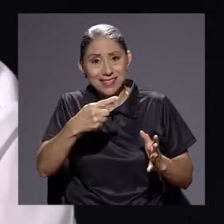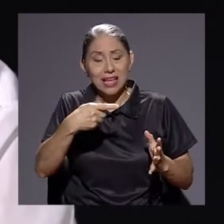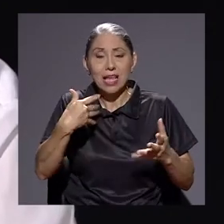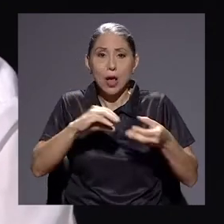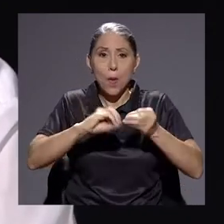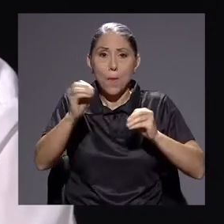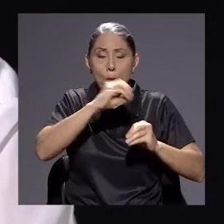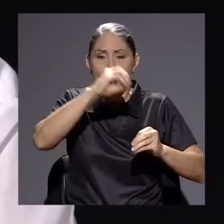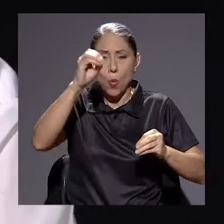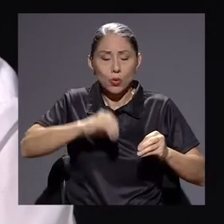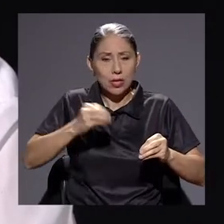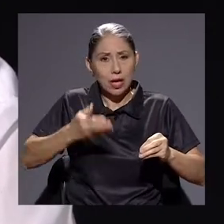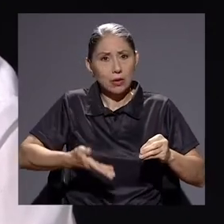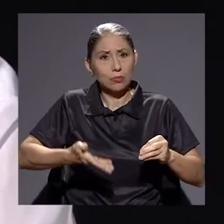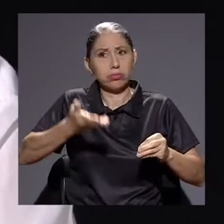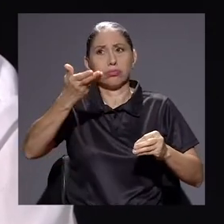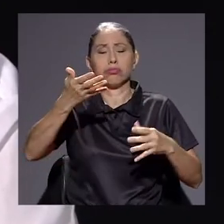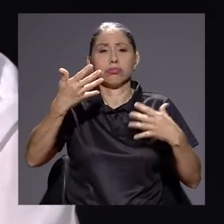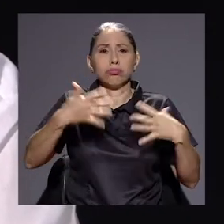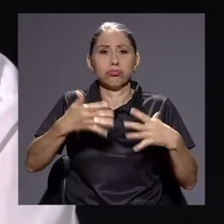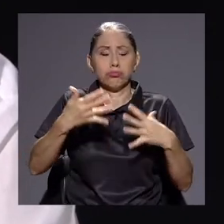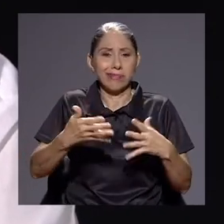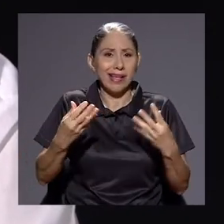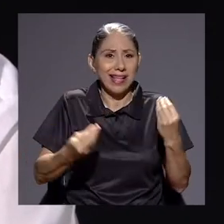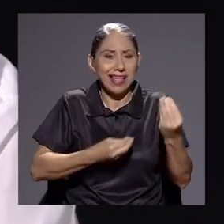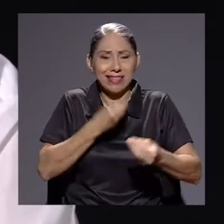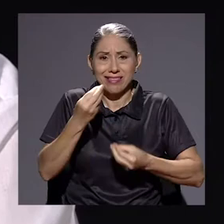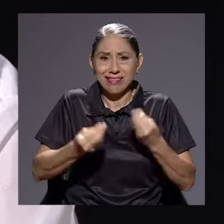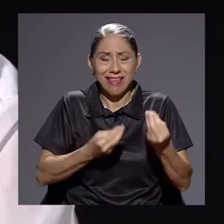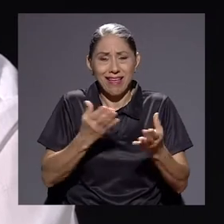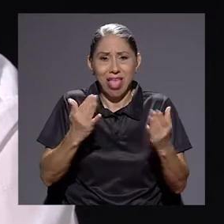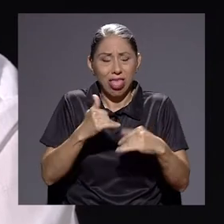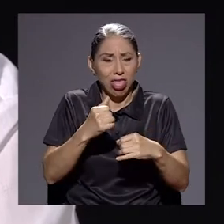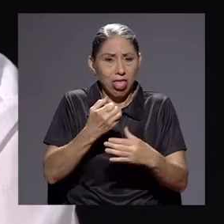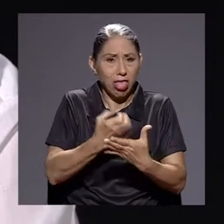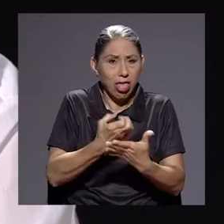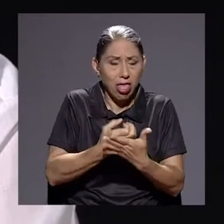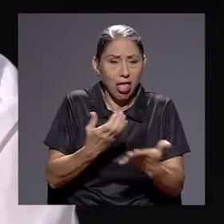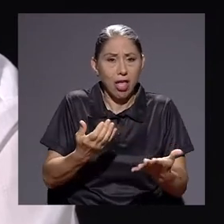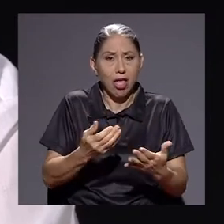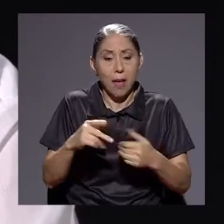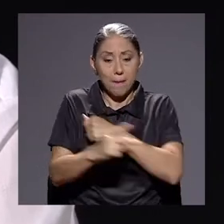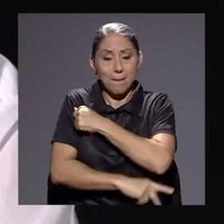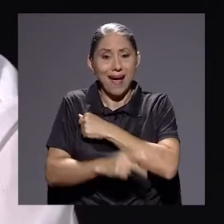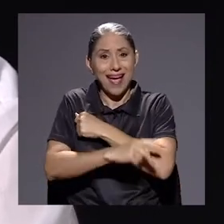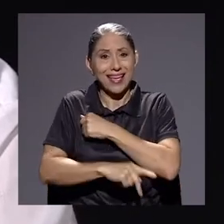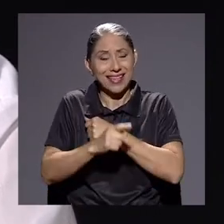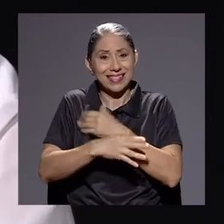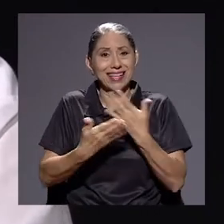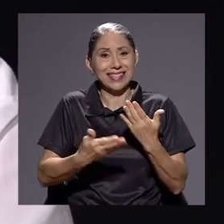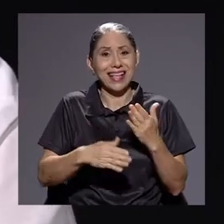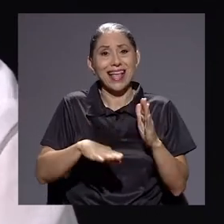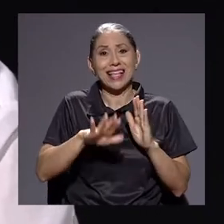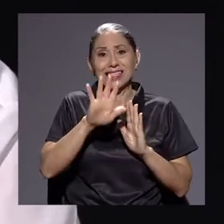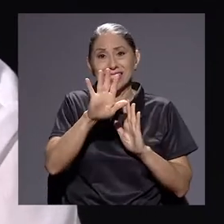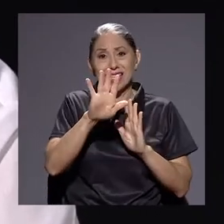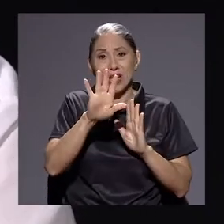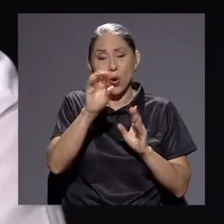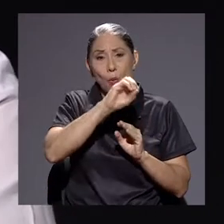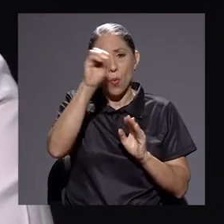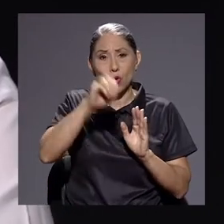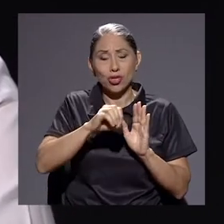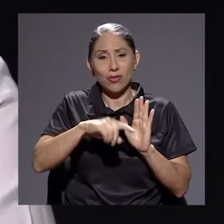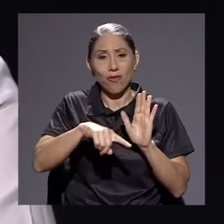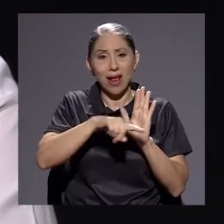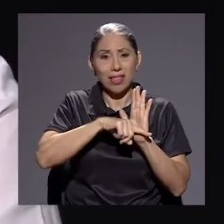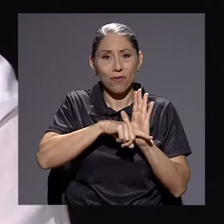alta tasa de diversificación, que los países van a decrecer 5% negativo y algunos 12%.